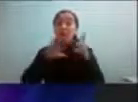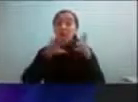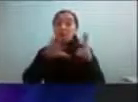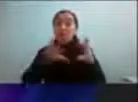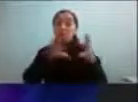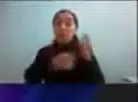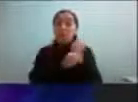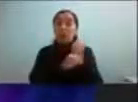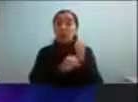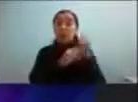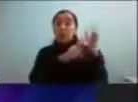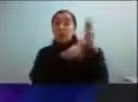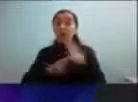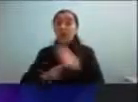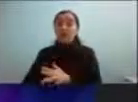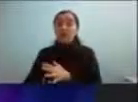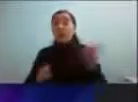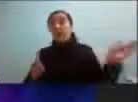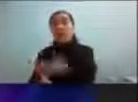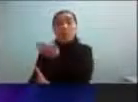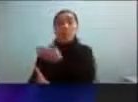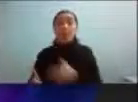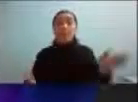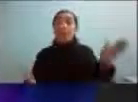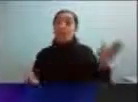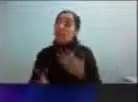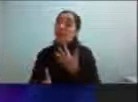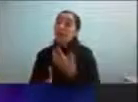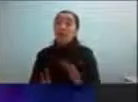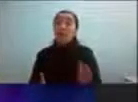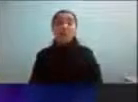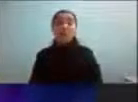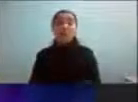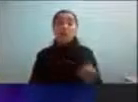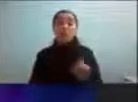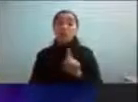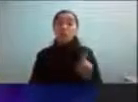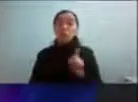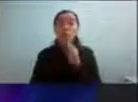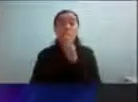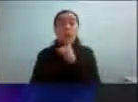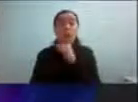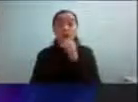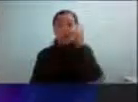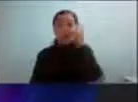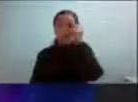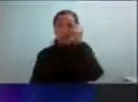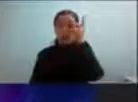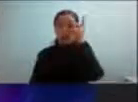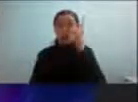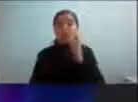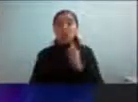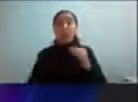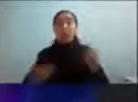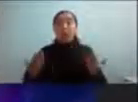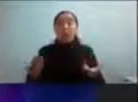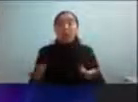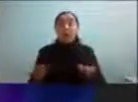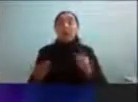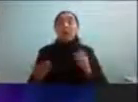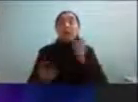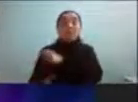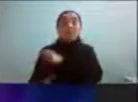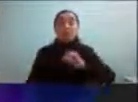discriminación el maltrato justamente muchas veces la incomprensión hace que digamos las personas con autismo vivan